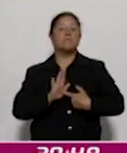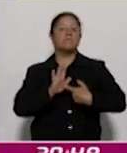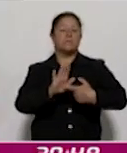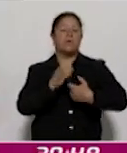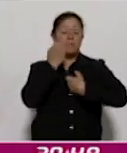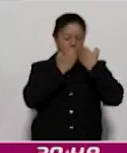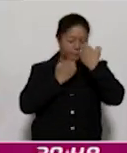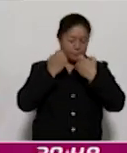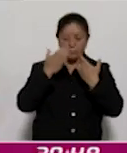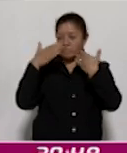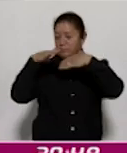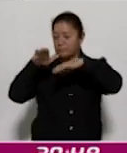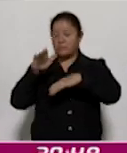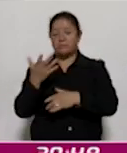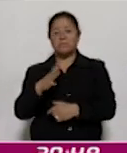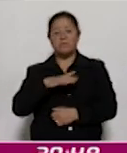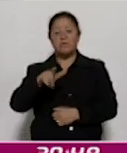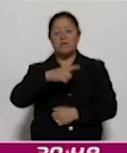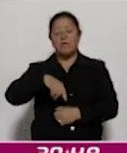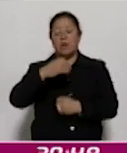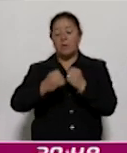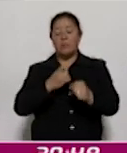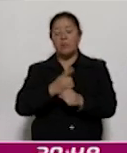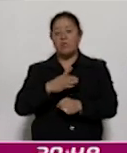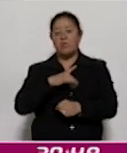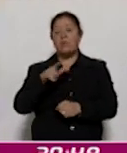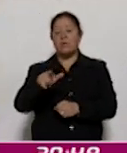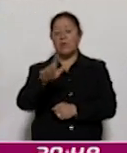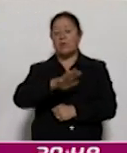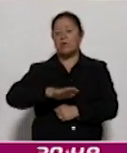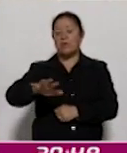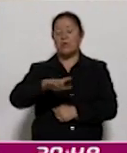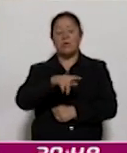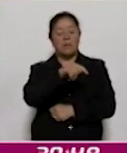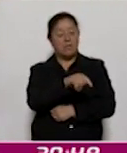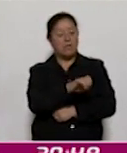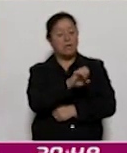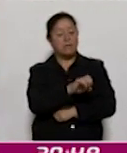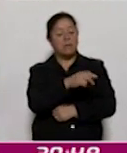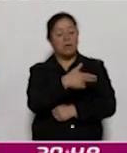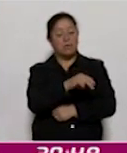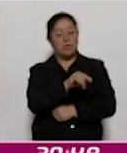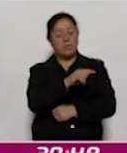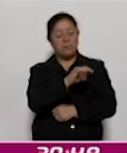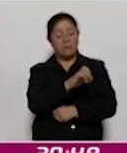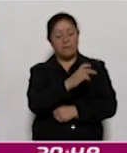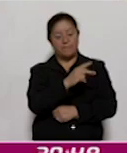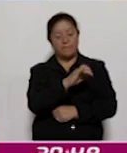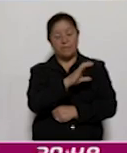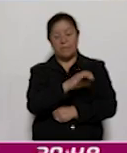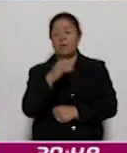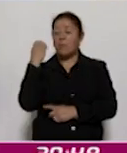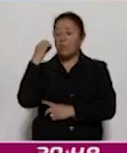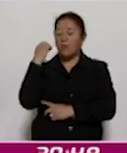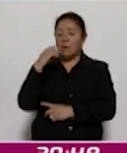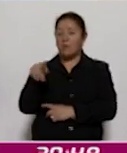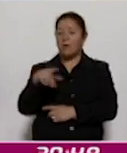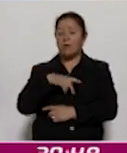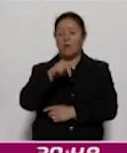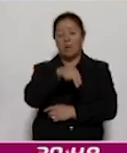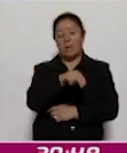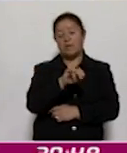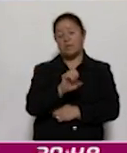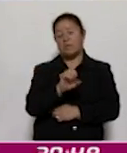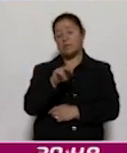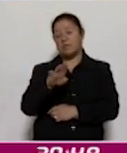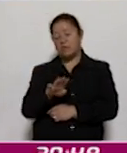sobre los desafíos y oportunidades que enfrenta las zonas metropolitanas de Tehuantepec y Oaxaca en el contexto del Nishoring. Su ponencia se centró en